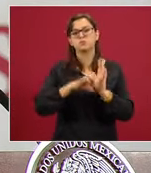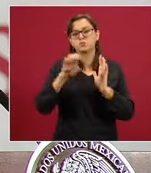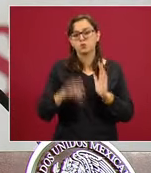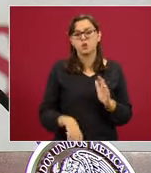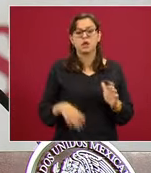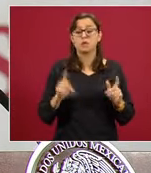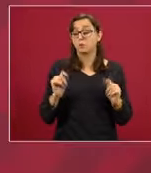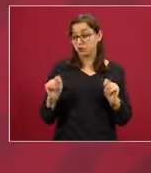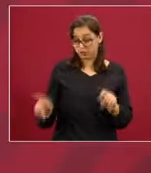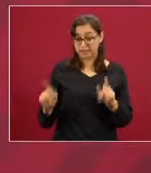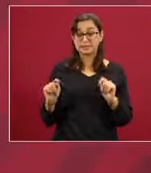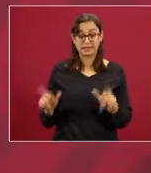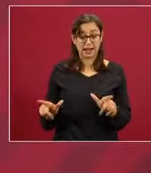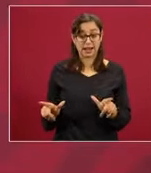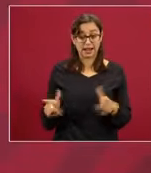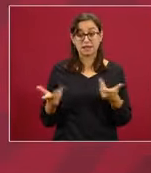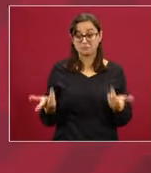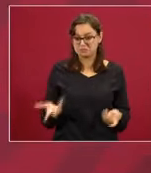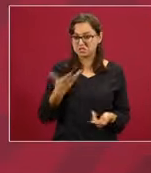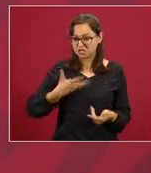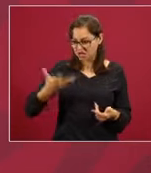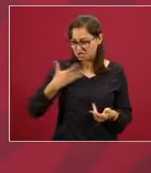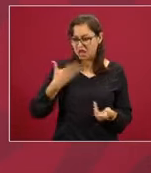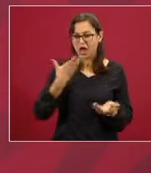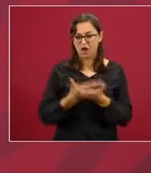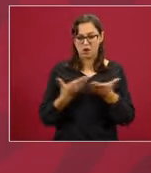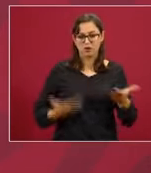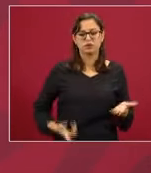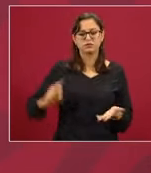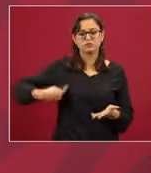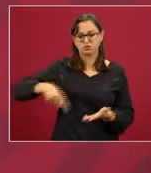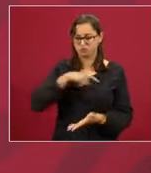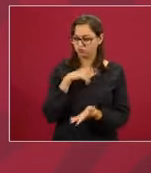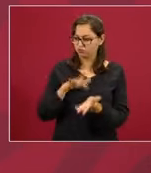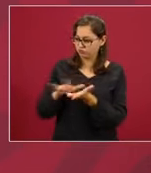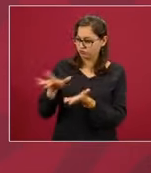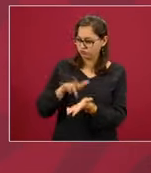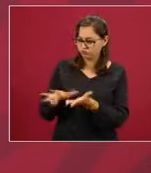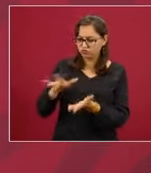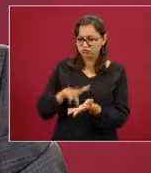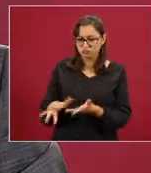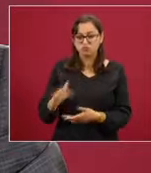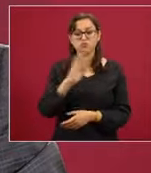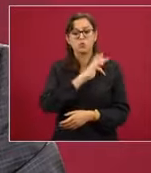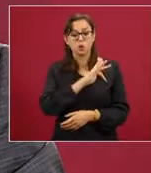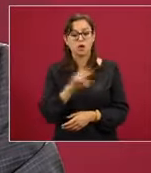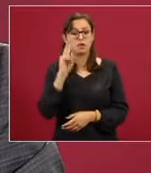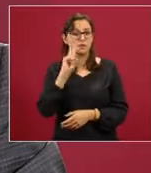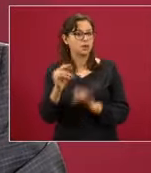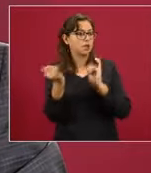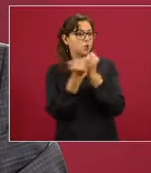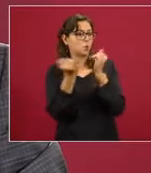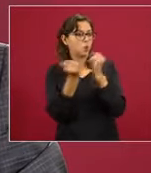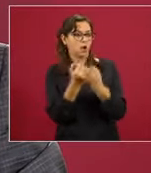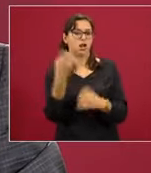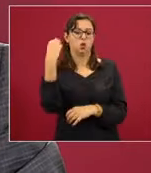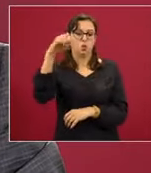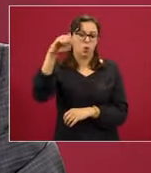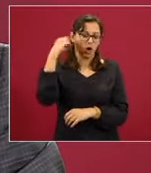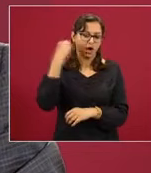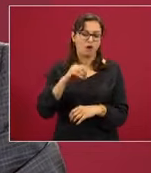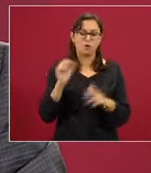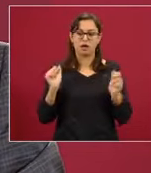ejemplo, Tlaxcala. Y que se ve claramente que la incidencia de eso, como en otros estados, en Oaxaca, en